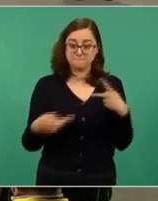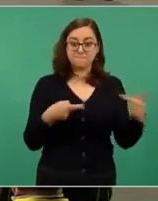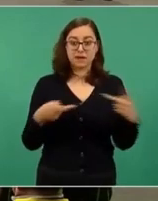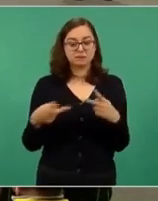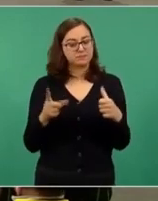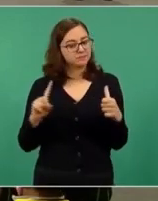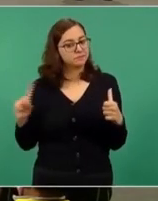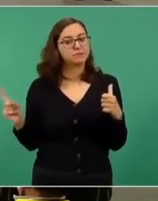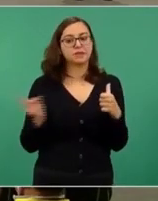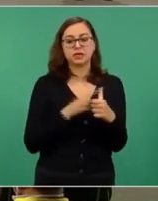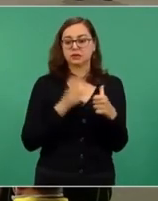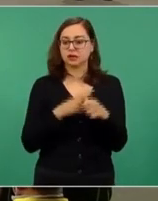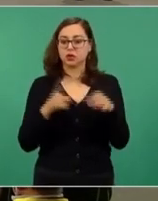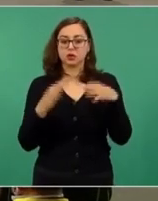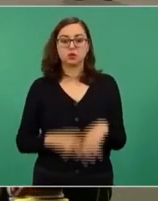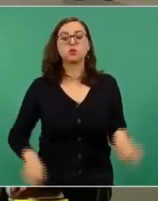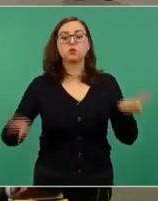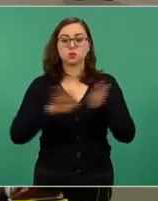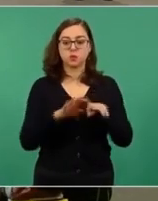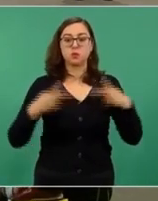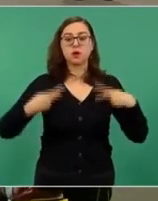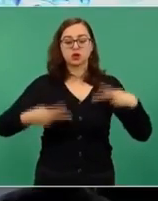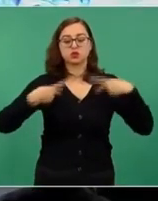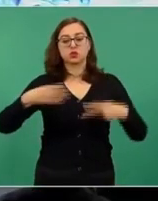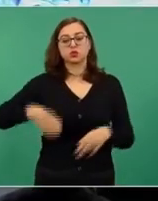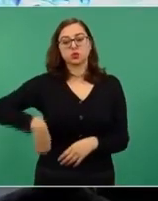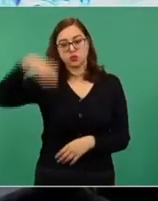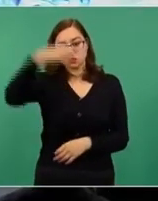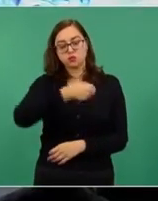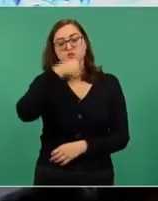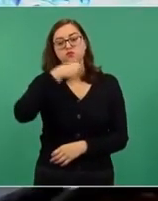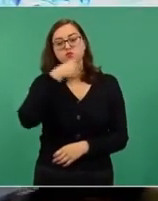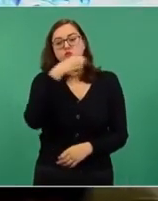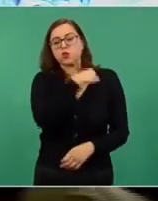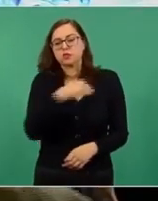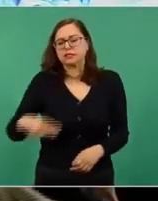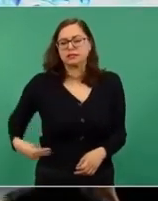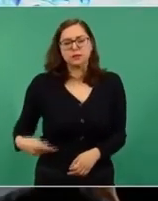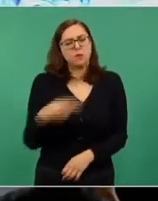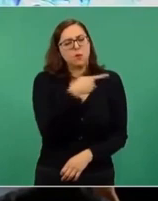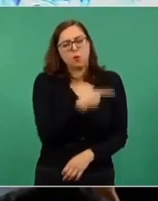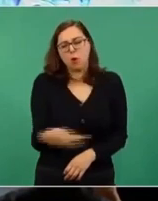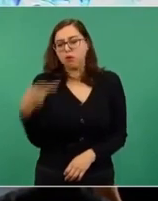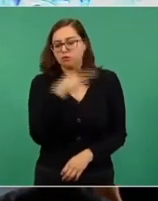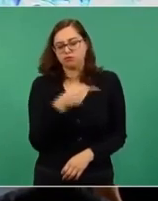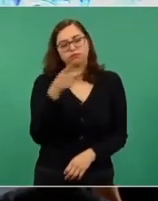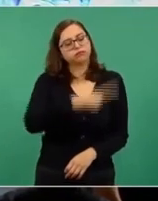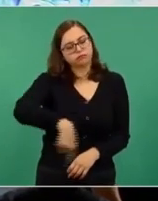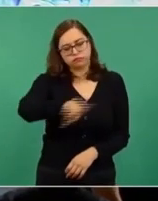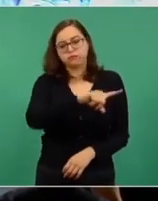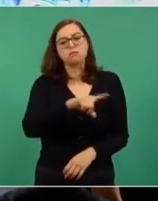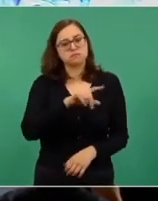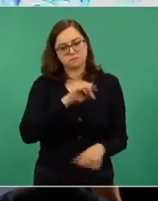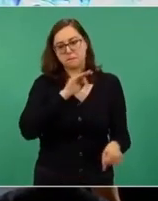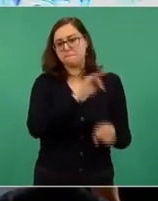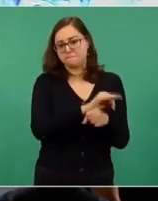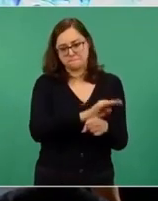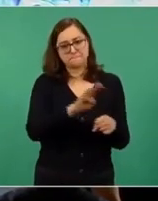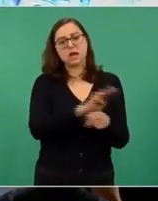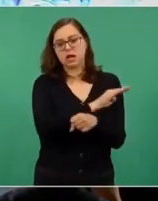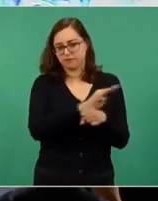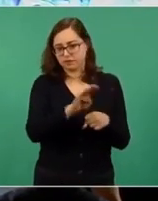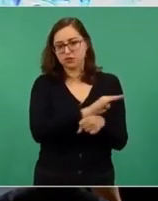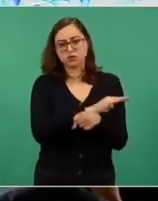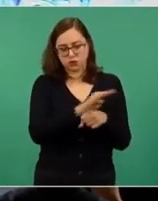dándole prioridad a los adultos mayores de los municipios más pobres del país, y el próximo año